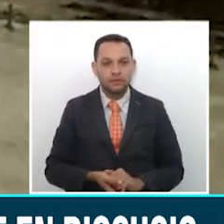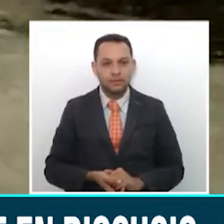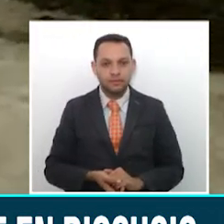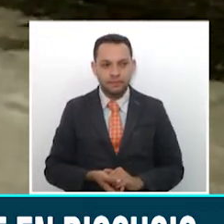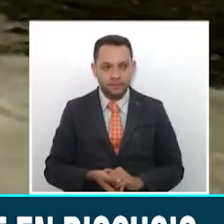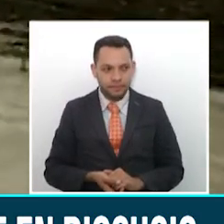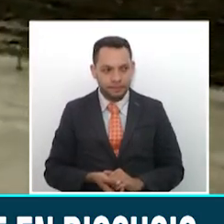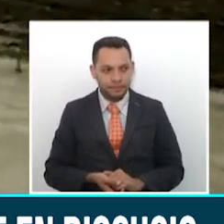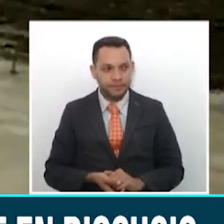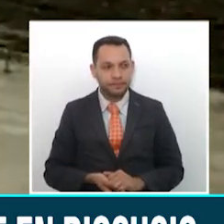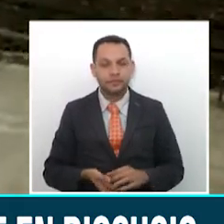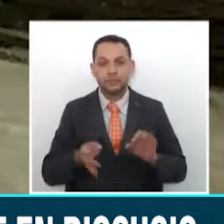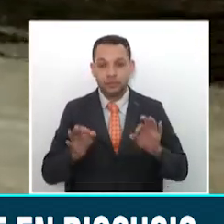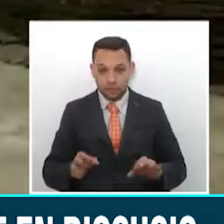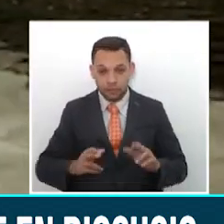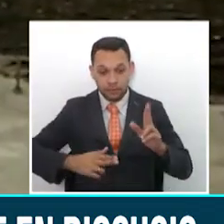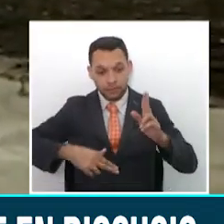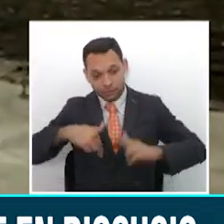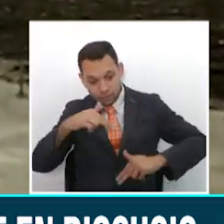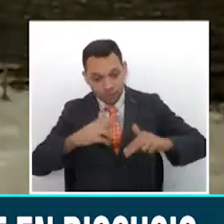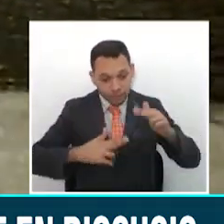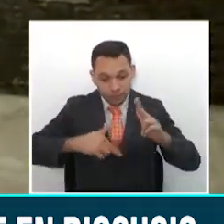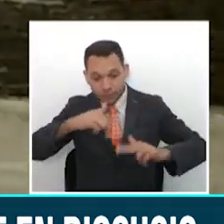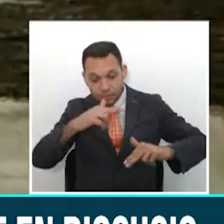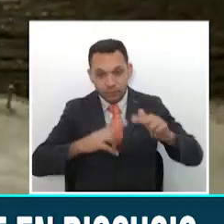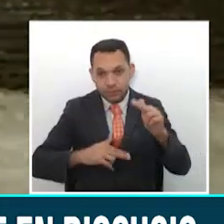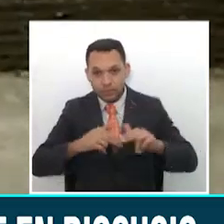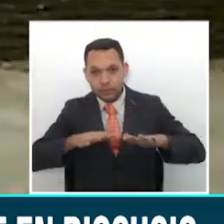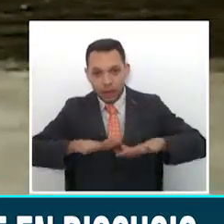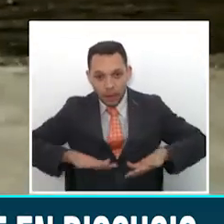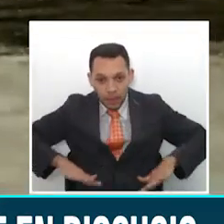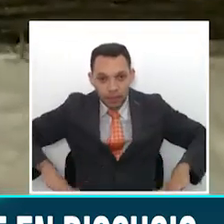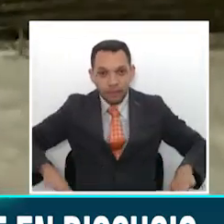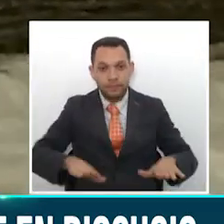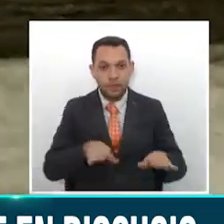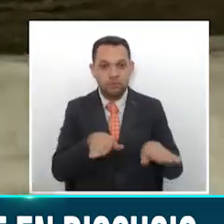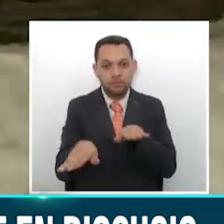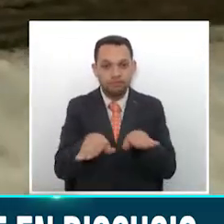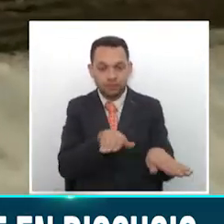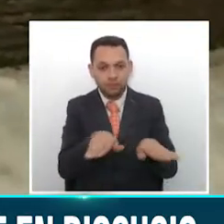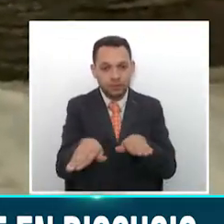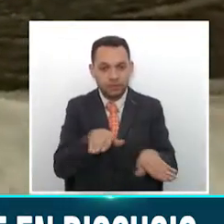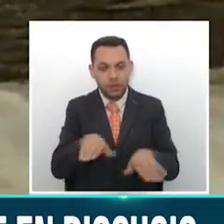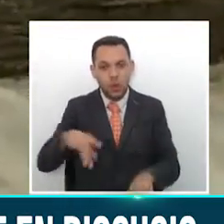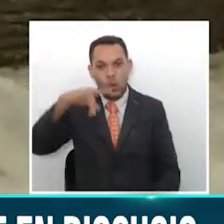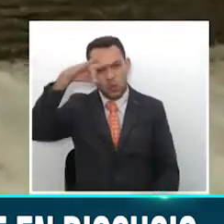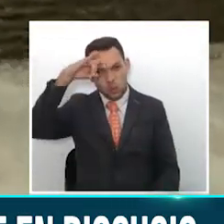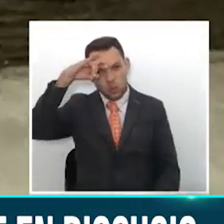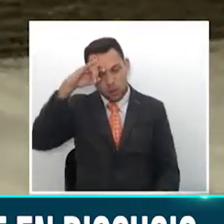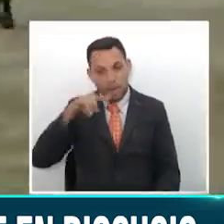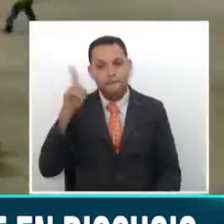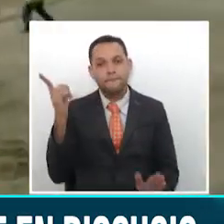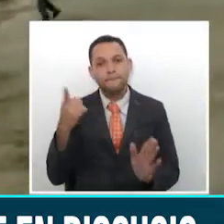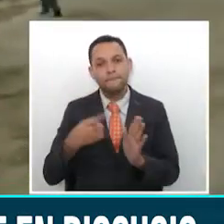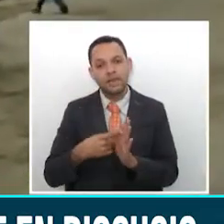Una de esas obras deportivas que se están reactivando es la pista de patinaje de Riosucio, que cuenta con una inversión de 1.800 millones de pesos y un